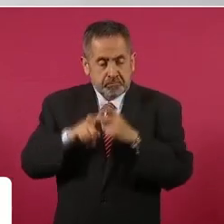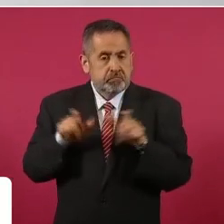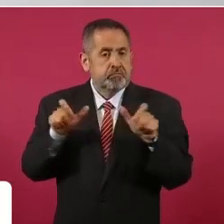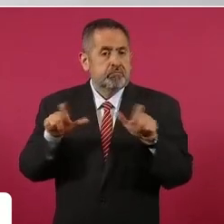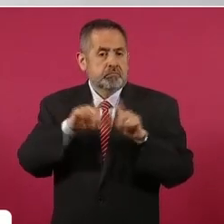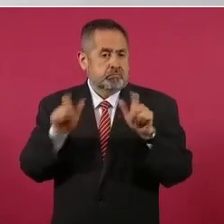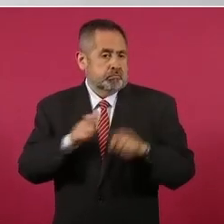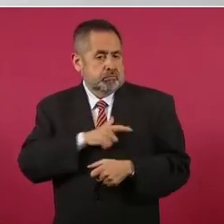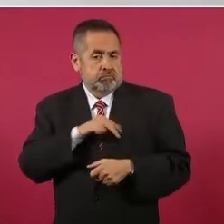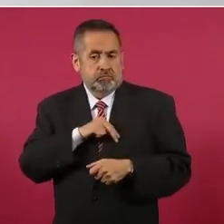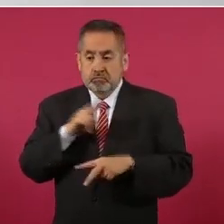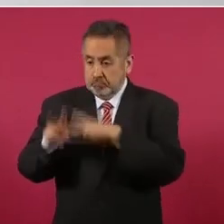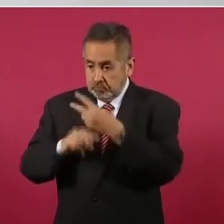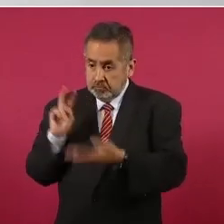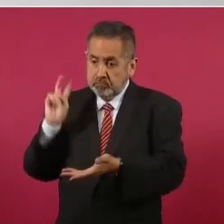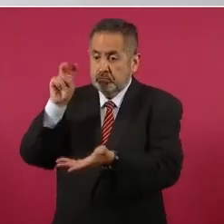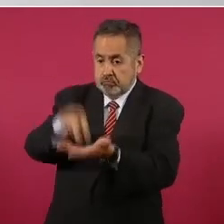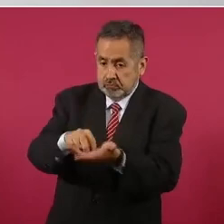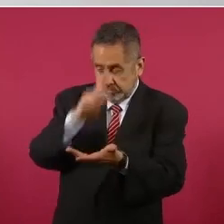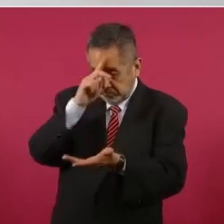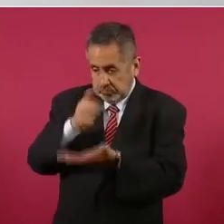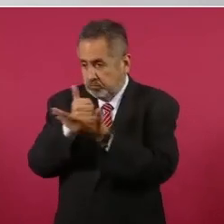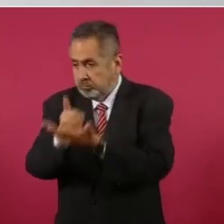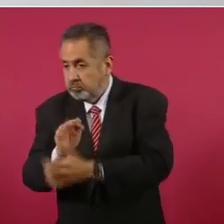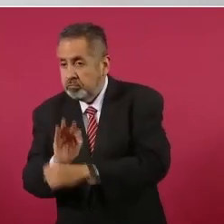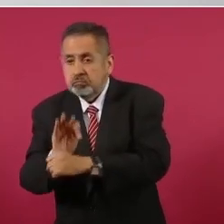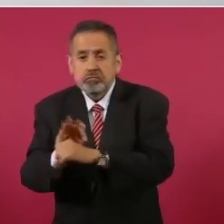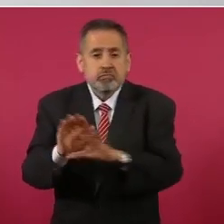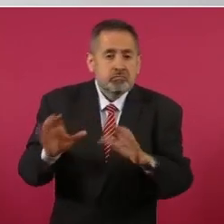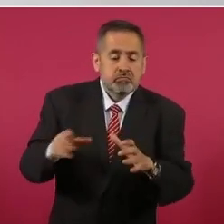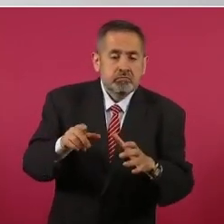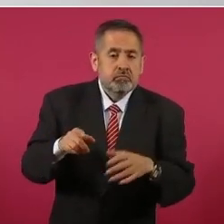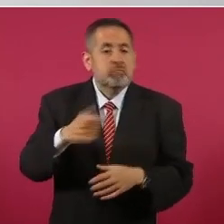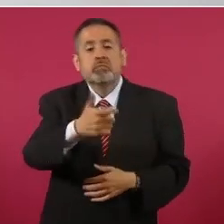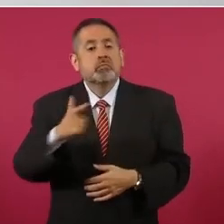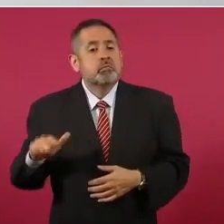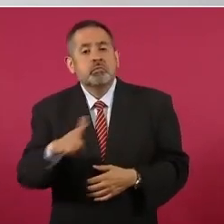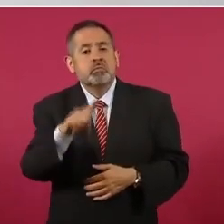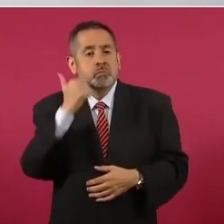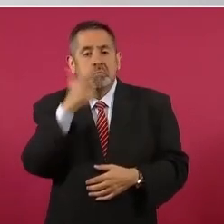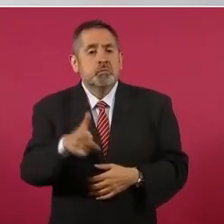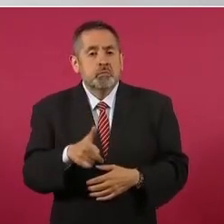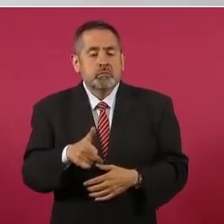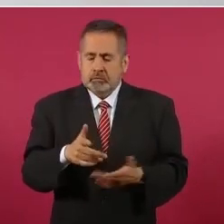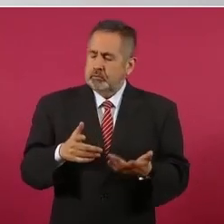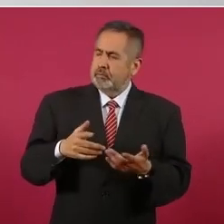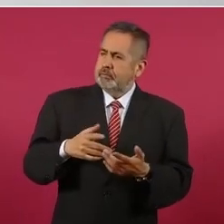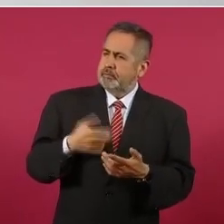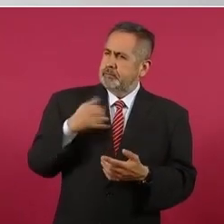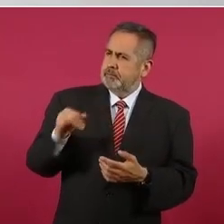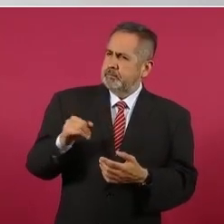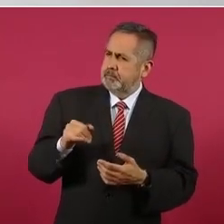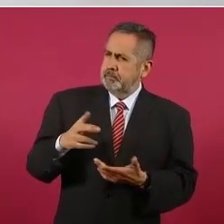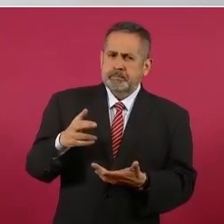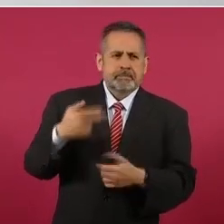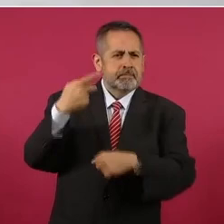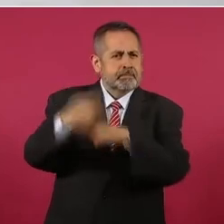la Guardia Nacional se ocupen de labores de seguridad pública.